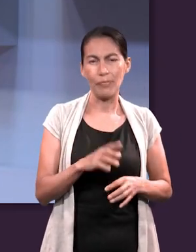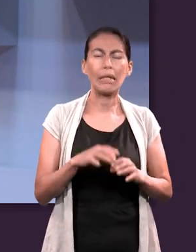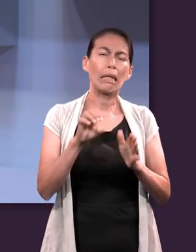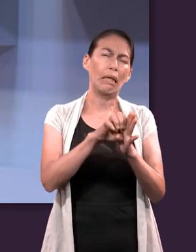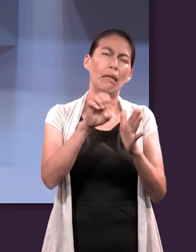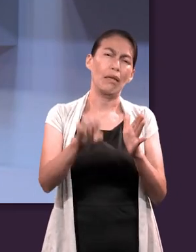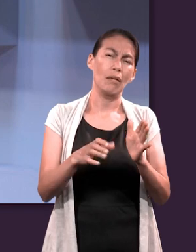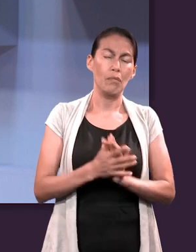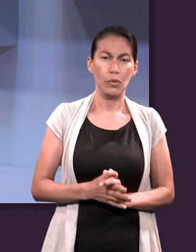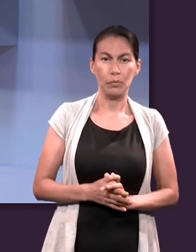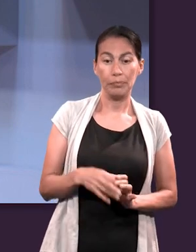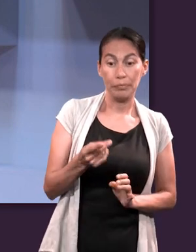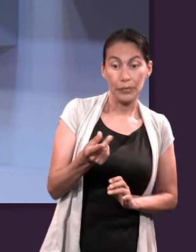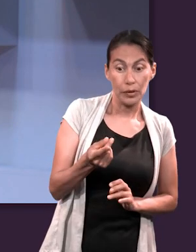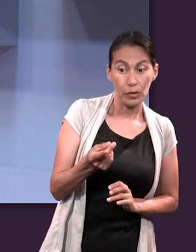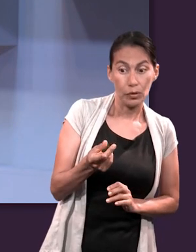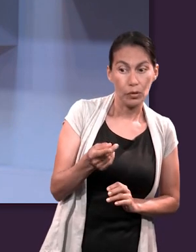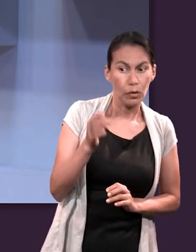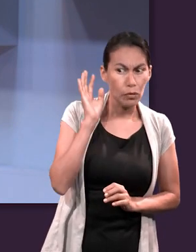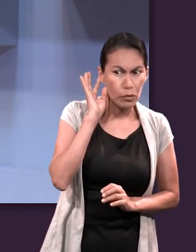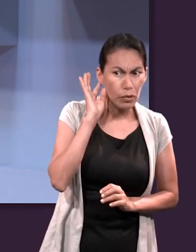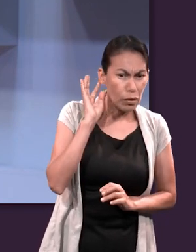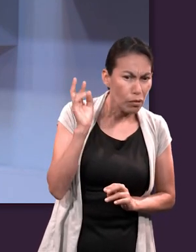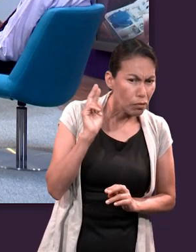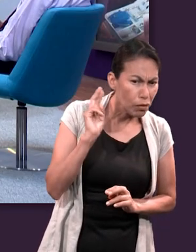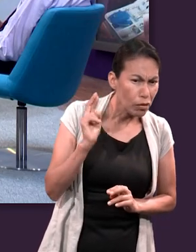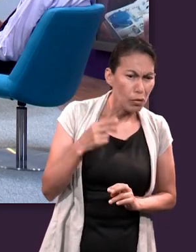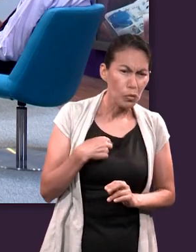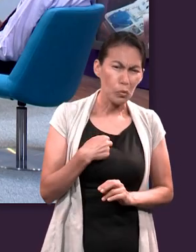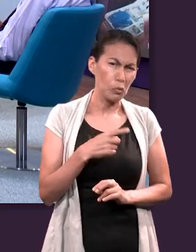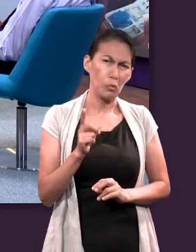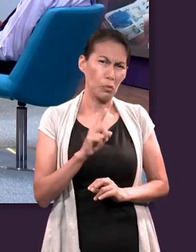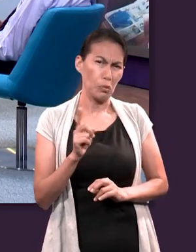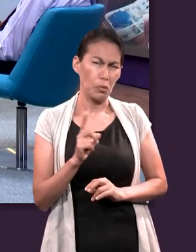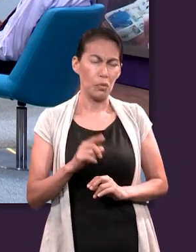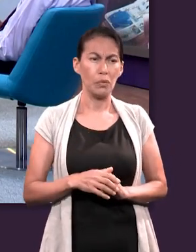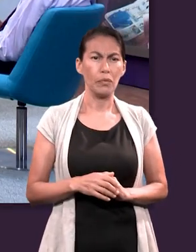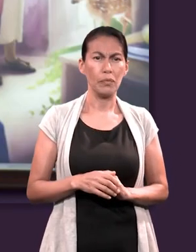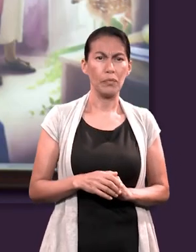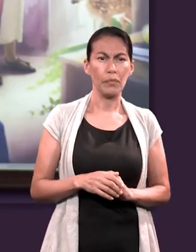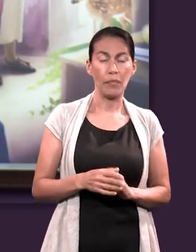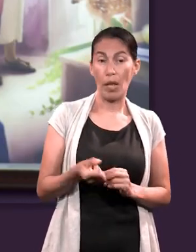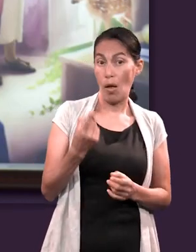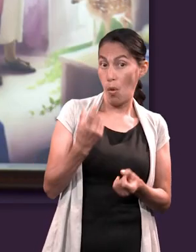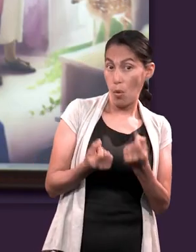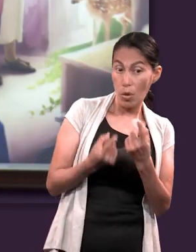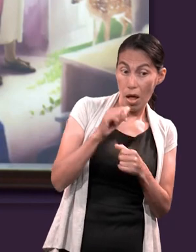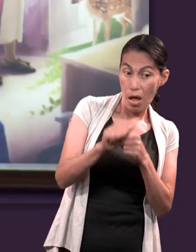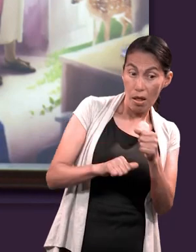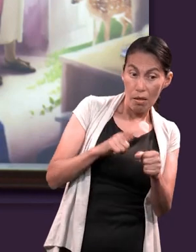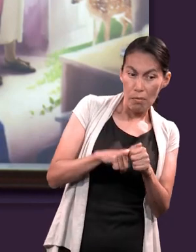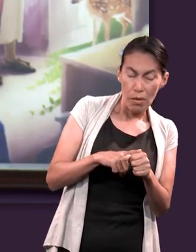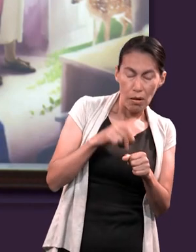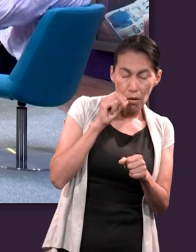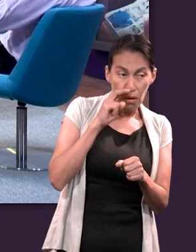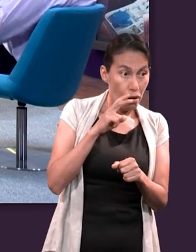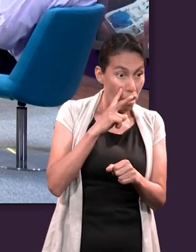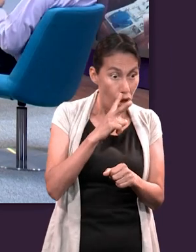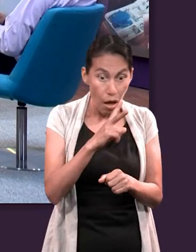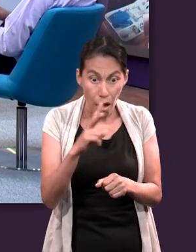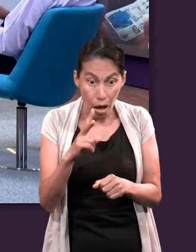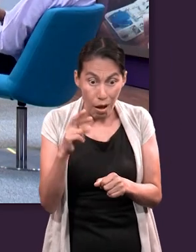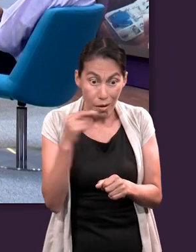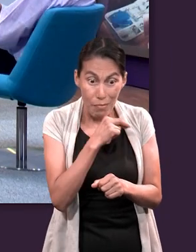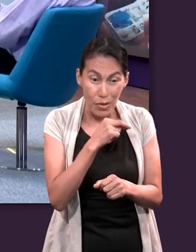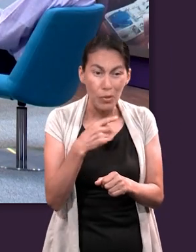por ejemplo, hablando de un perito, puede escuchar sonidos que nosotros no lo escuchamos. Ciertos animales ven cosas que nosotros no los